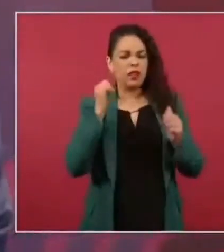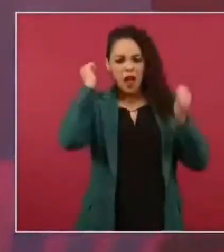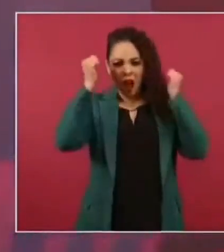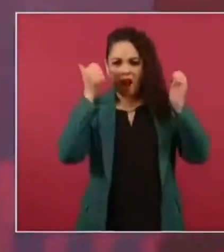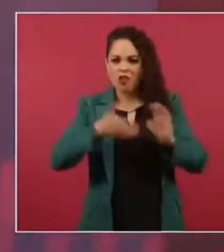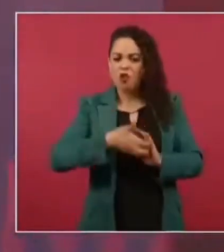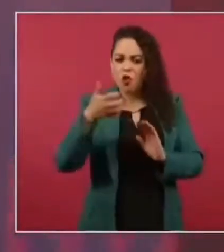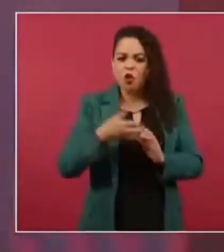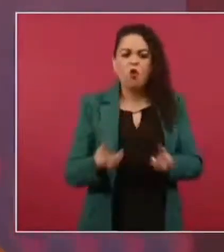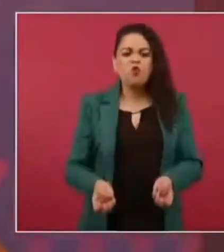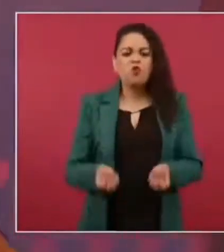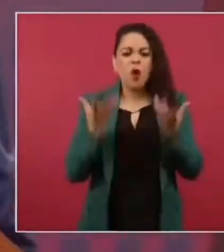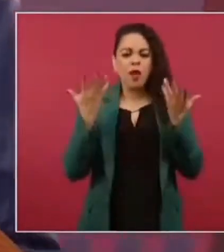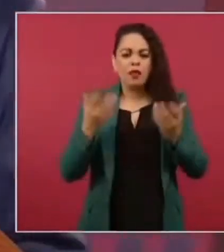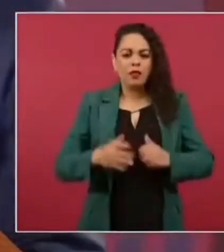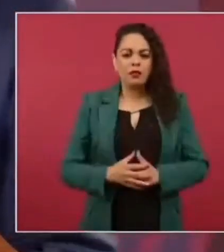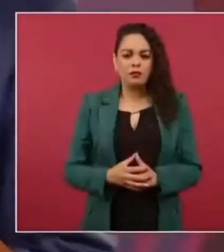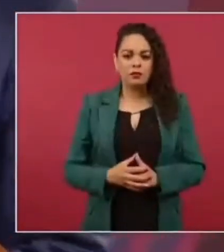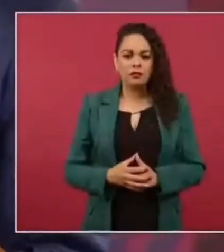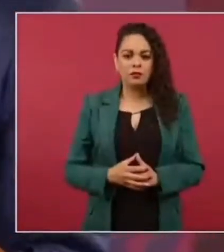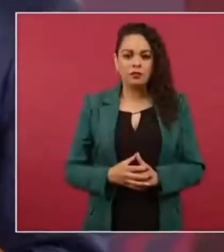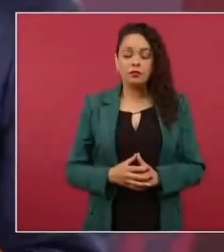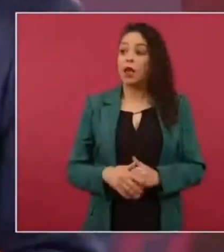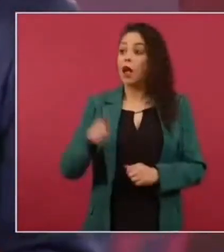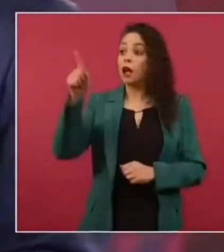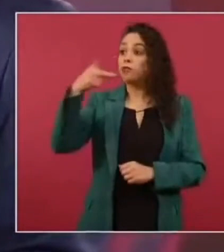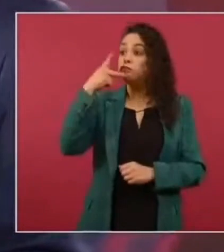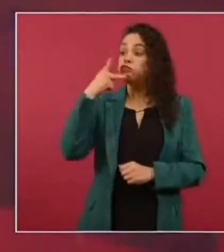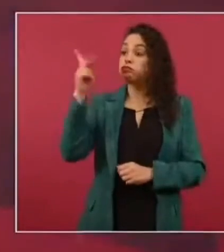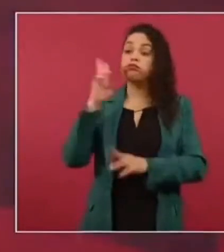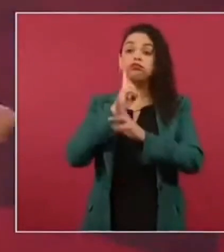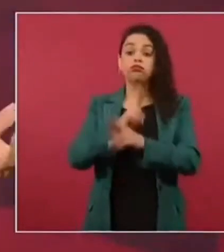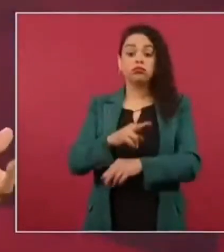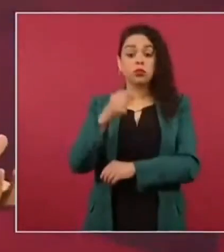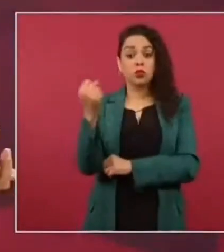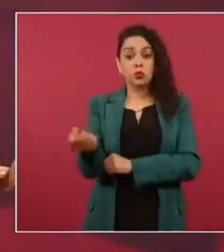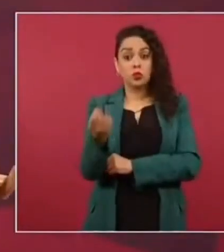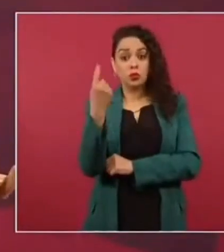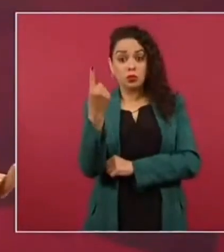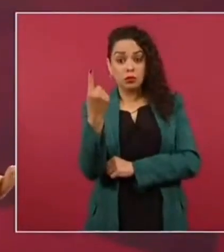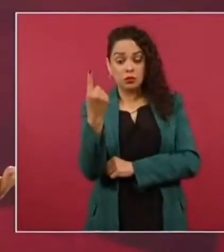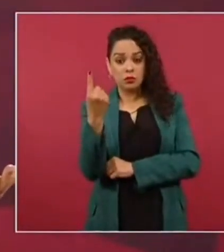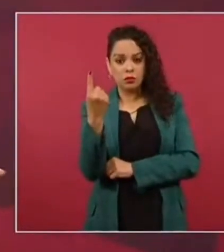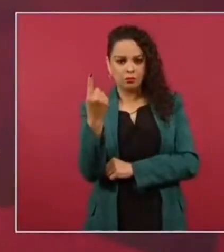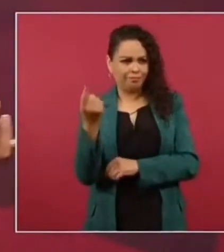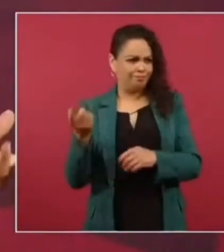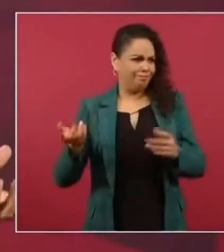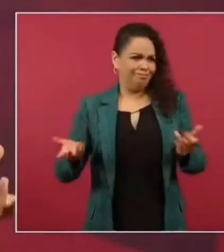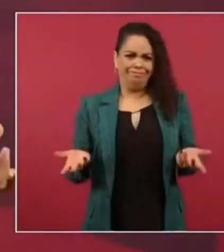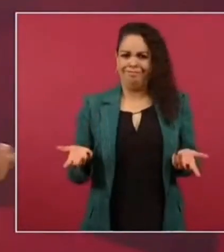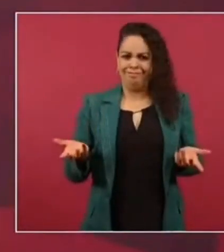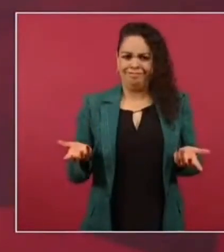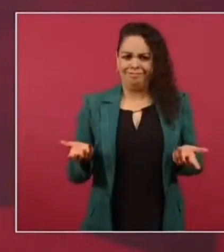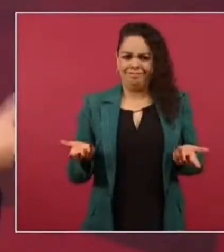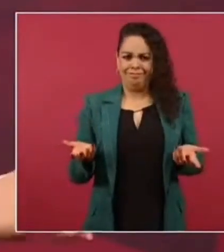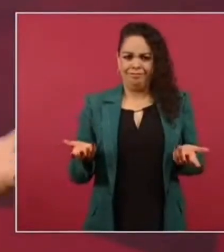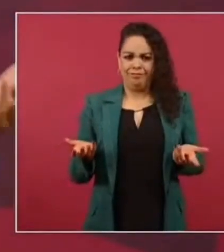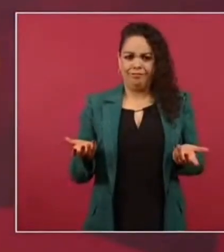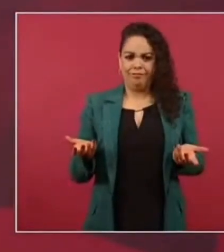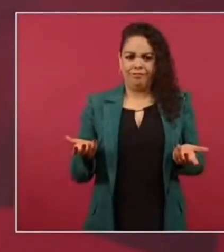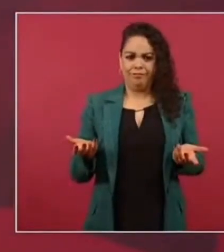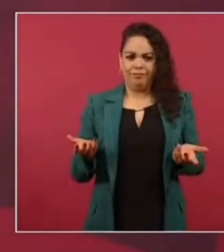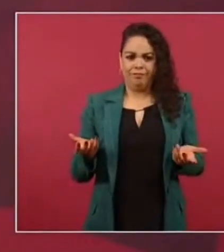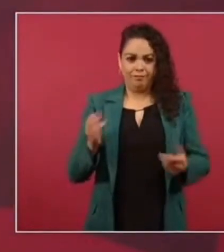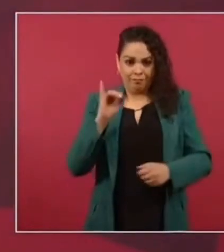y contestó uno o sea ¿cómo? ¿sí? México